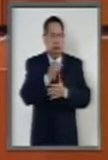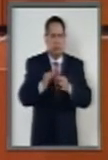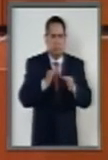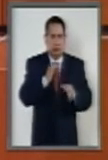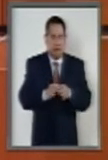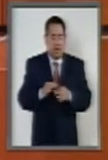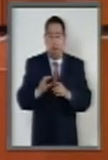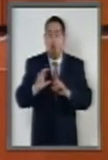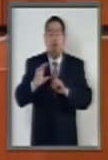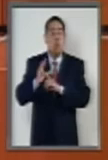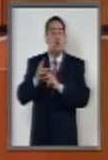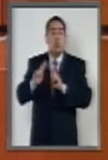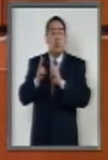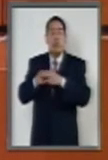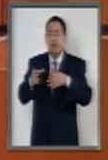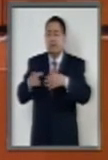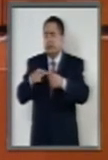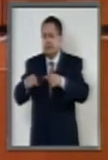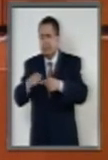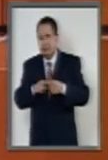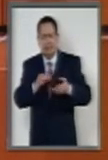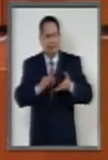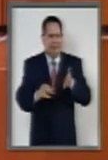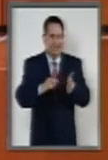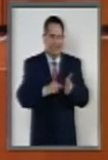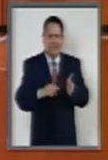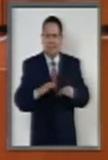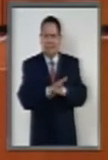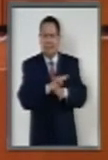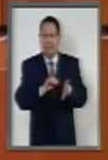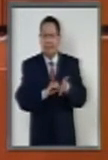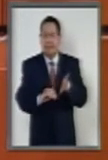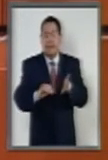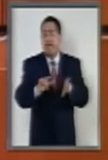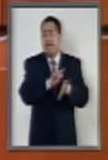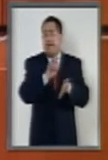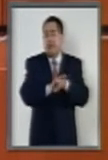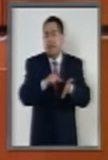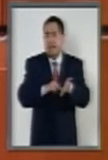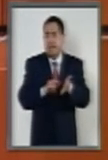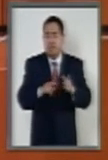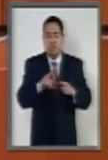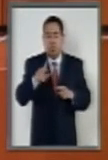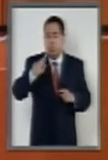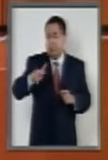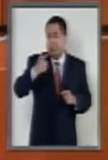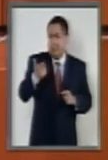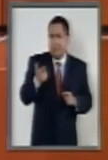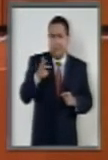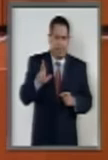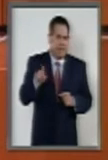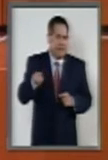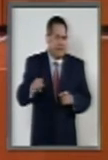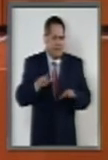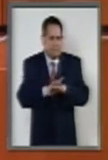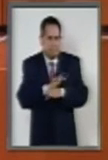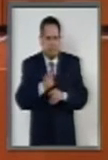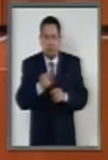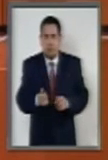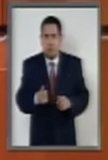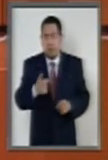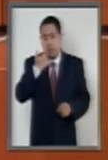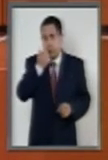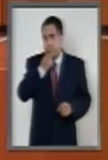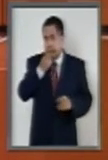Comisiones Unidas, donde se reforma esta ley orgánica de la Procuraduría General de la República. Y queremos